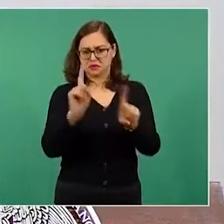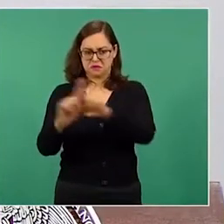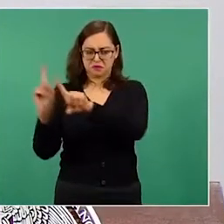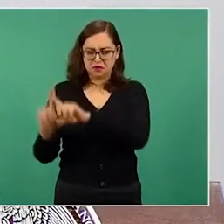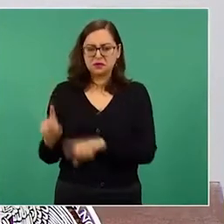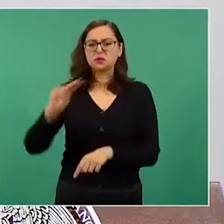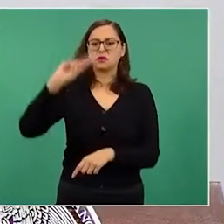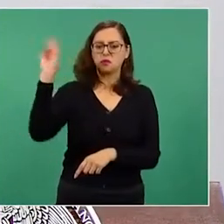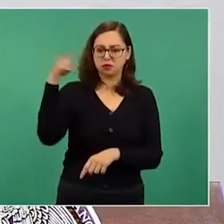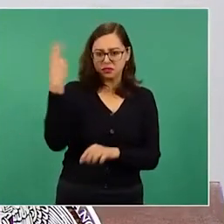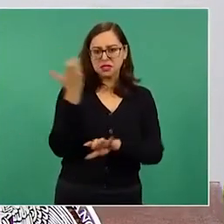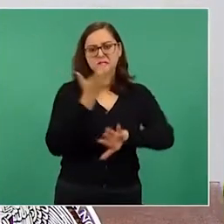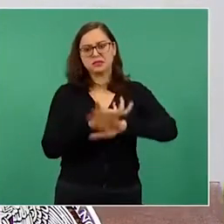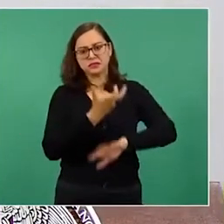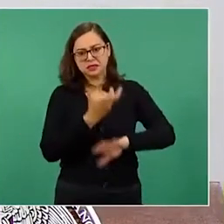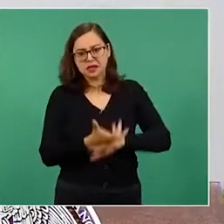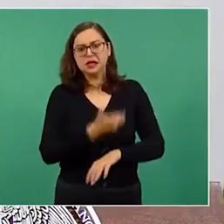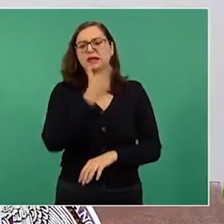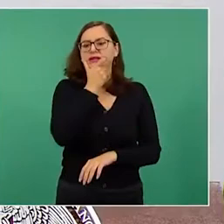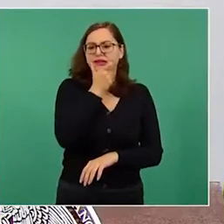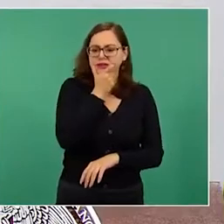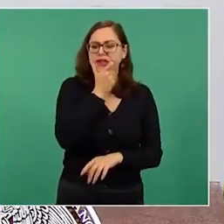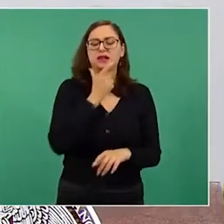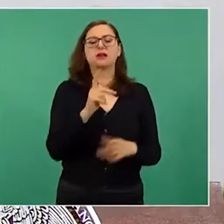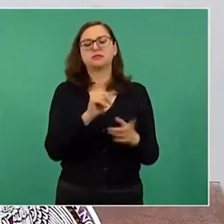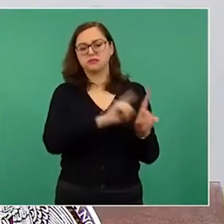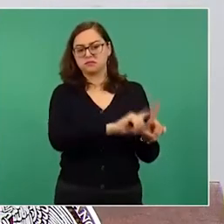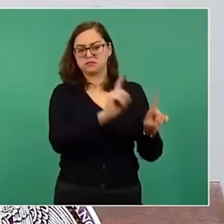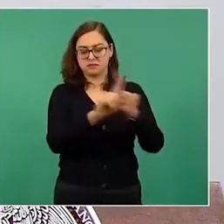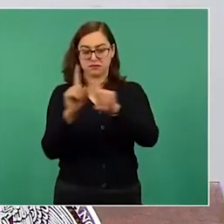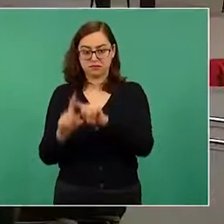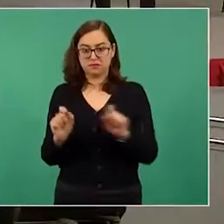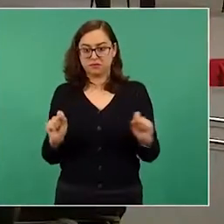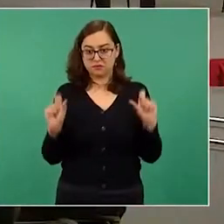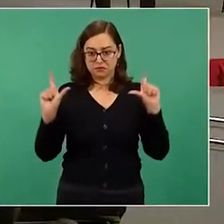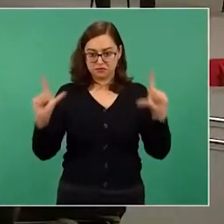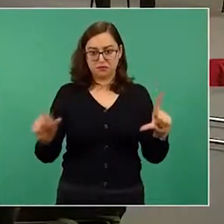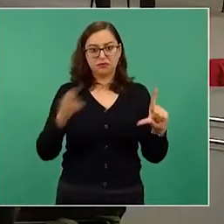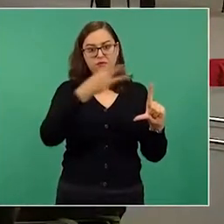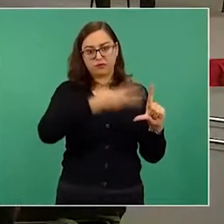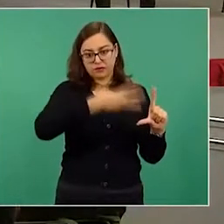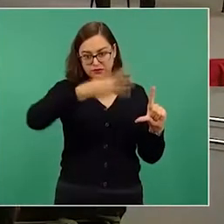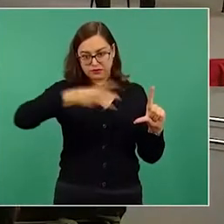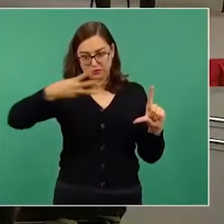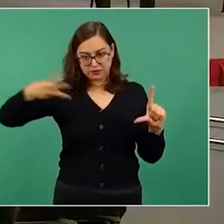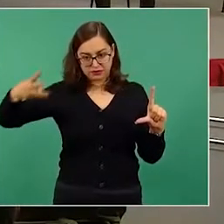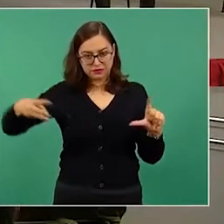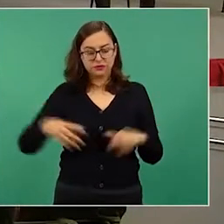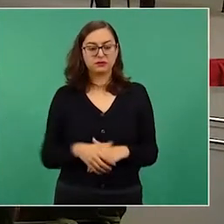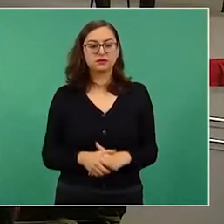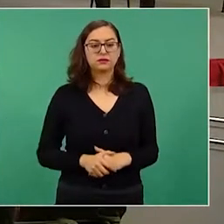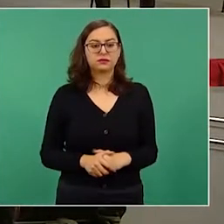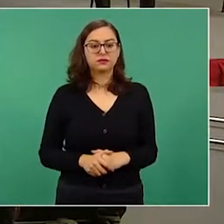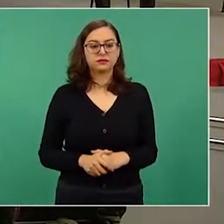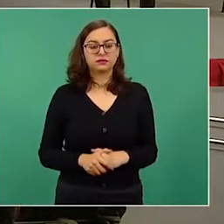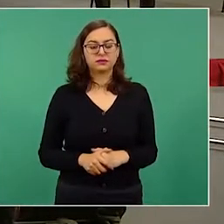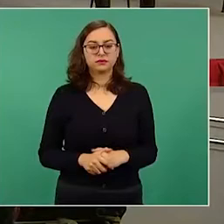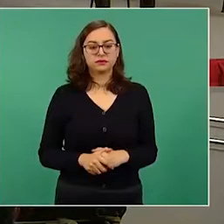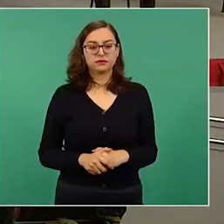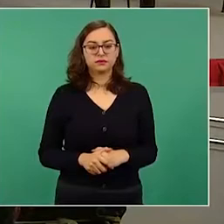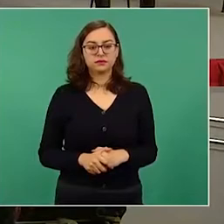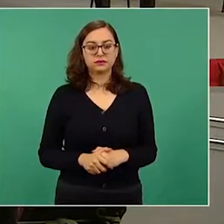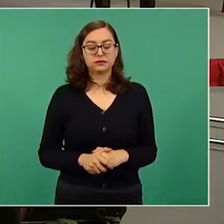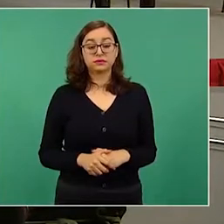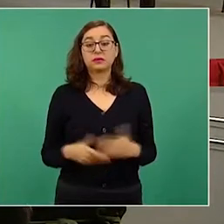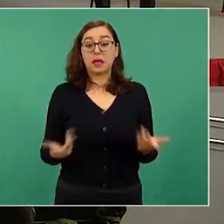universidades de Estados Unidos e Inglaterra. En la gráfica, la siguiente, por favor. En la gráfica